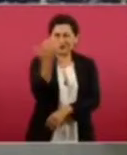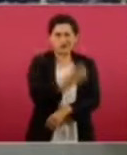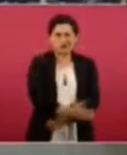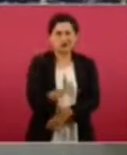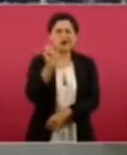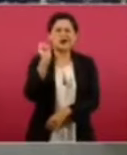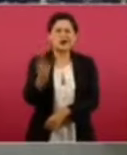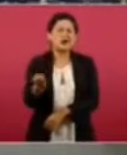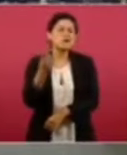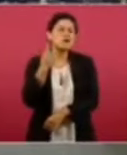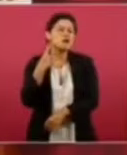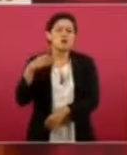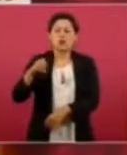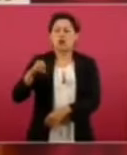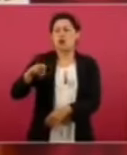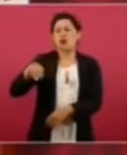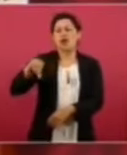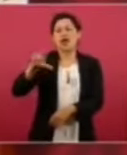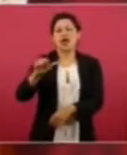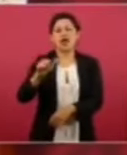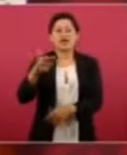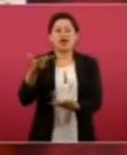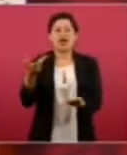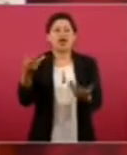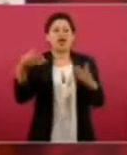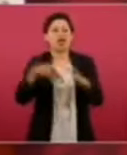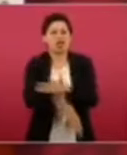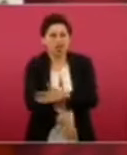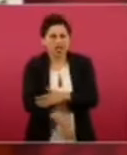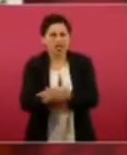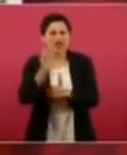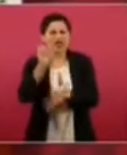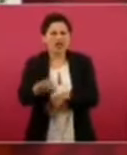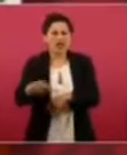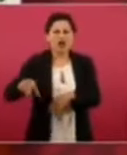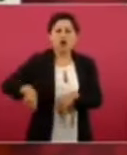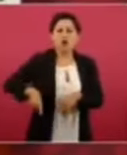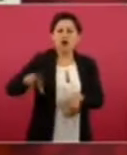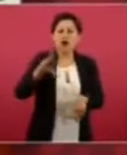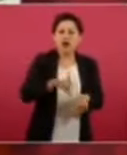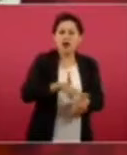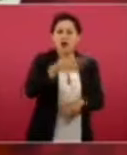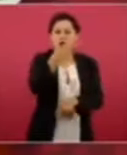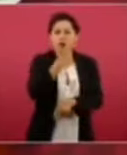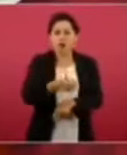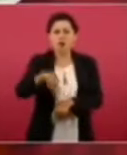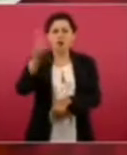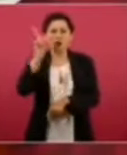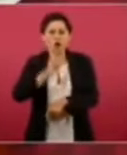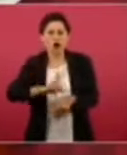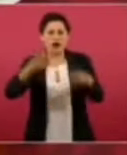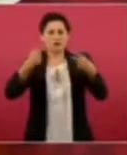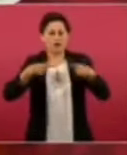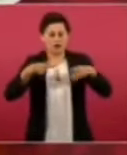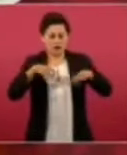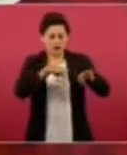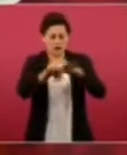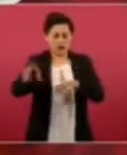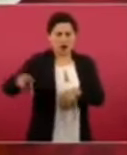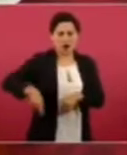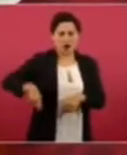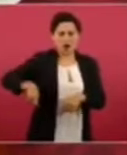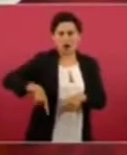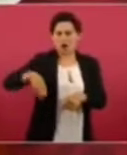claudicado, que las gobernadoras, los gobernadores, los servidores públicos de Morena que hayan